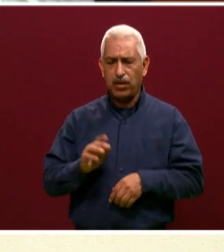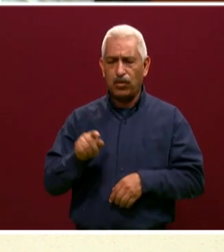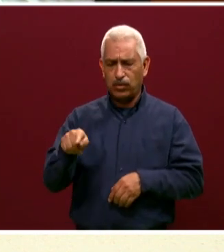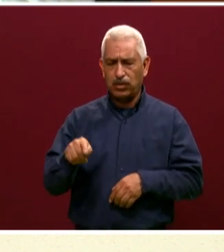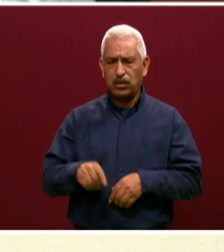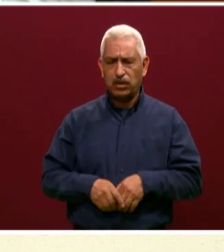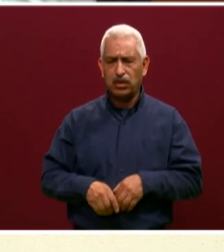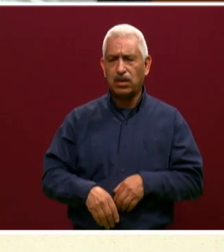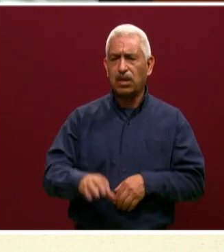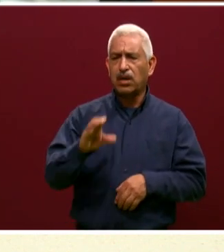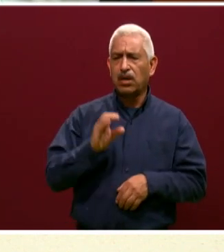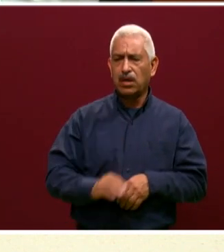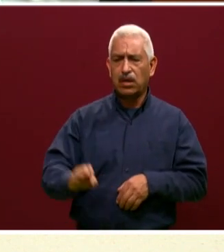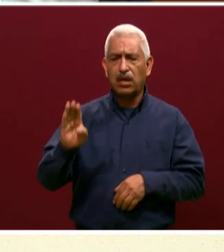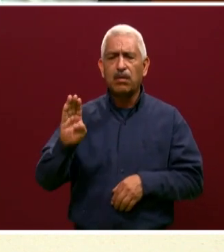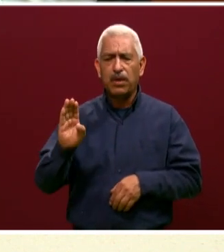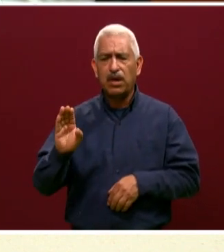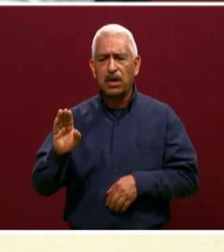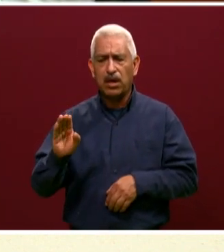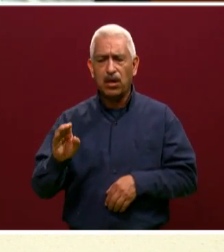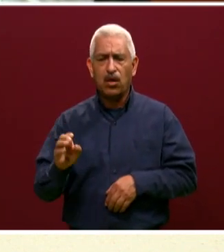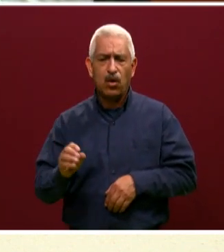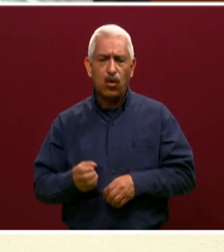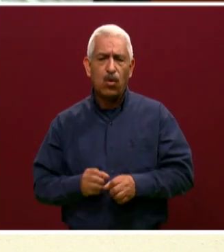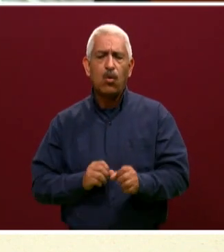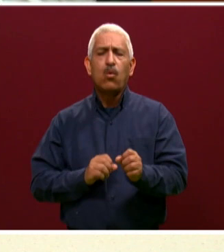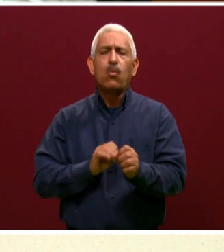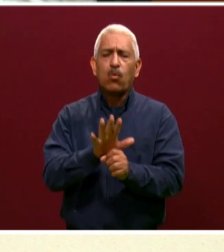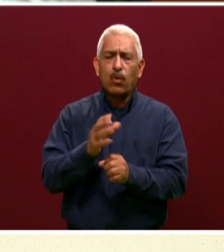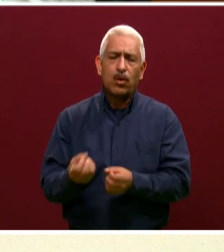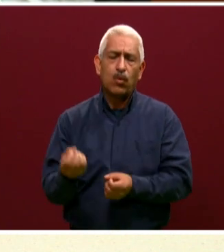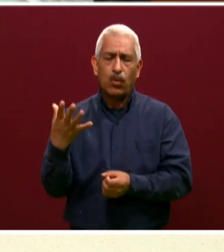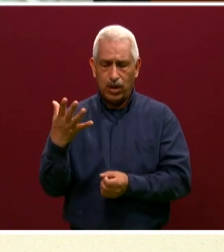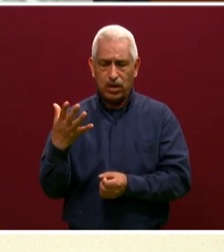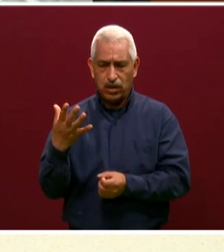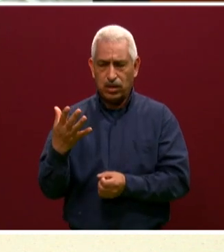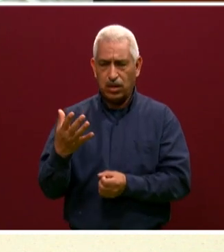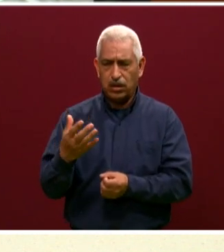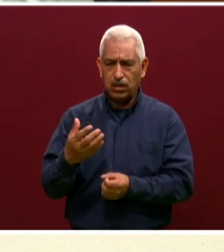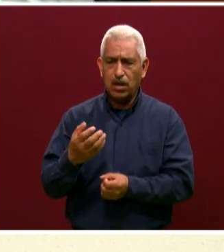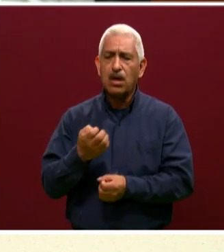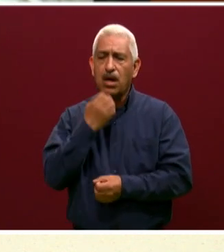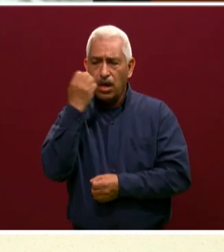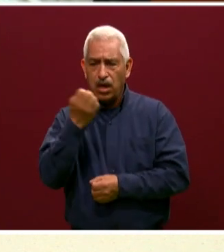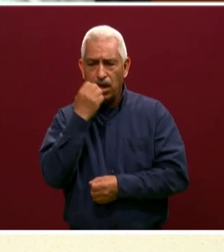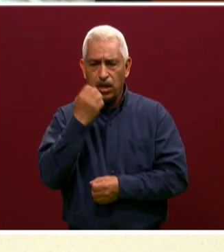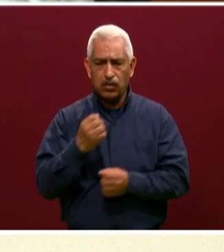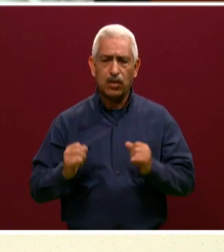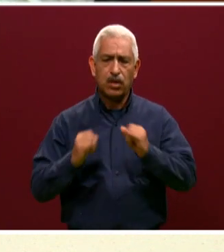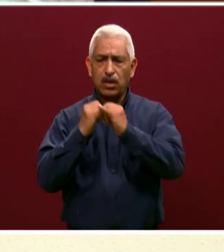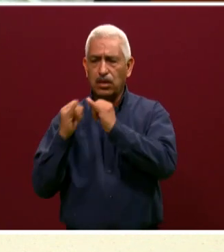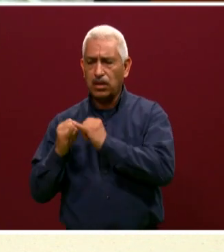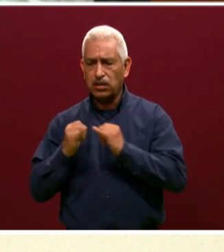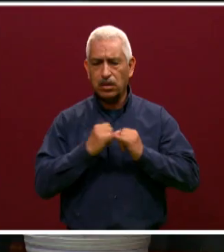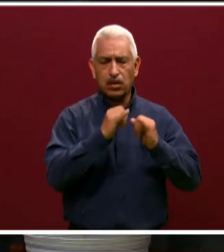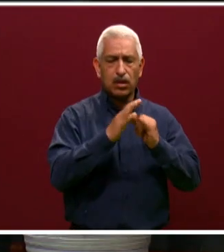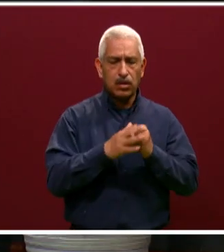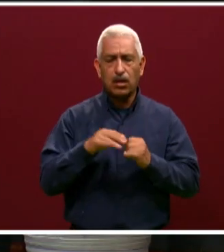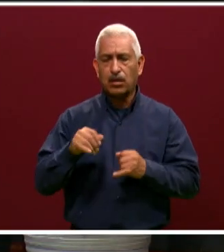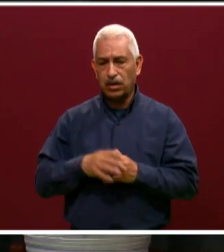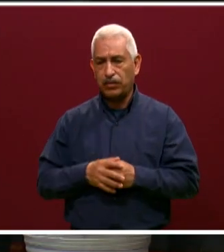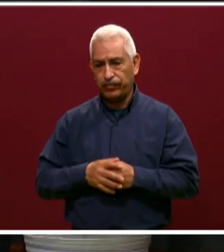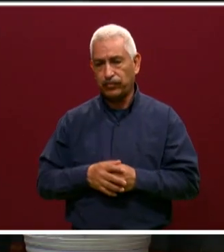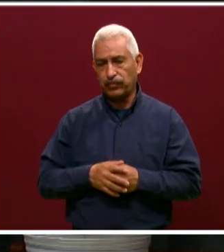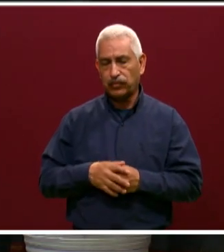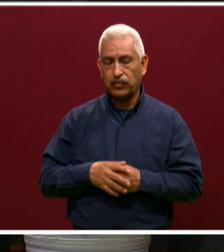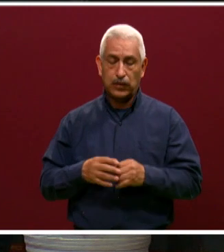cuántos planteles hay, con cuántos alumnos cuenta en el estado. Bueno, el colegio de bachilleres cuenta actualmente con 37 planteles